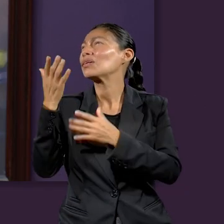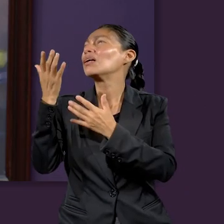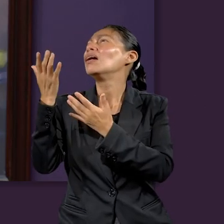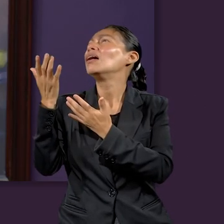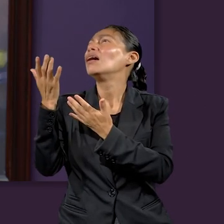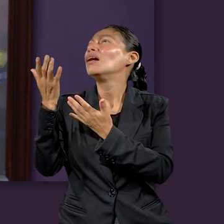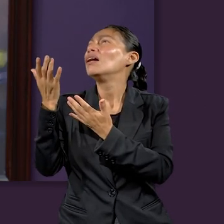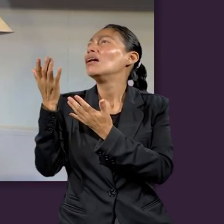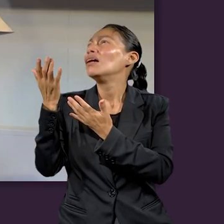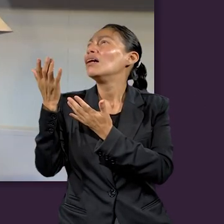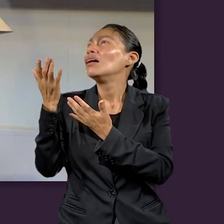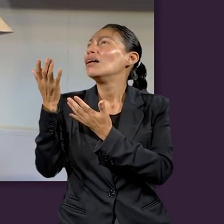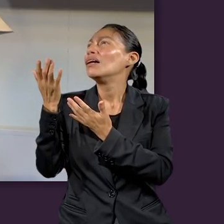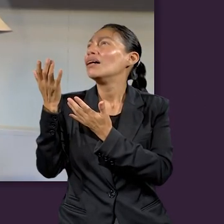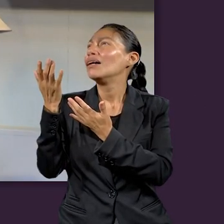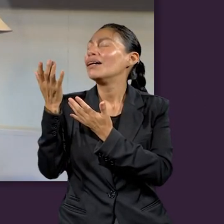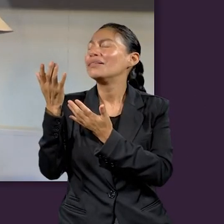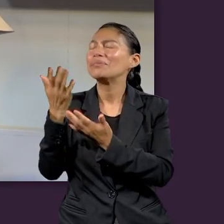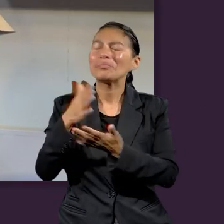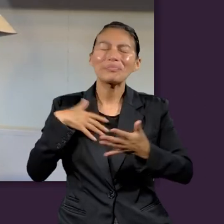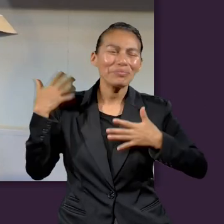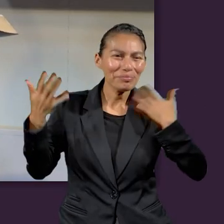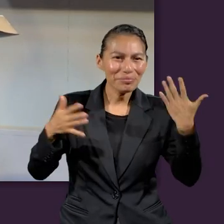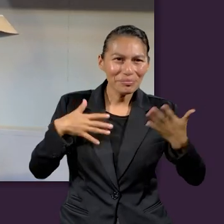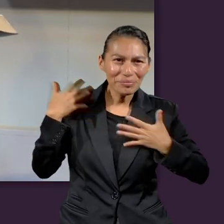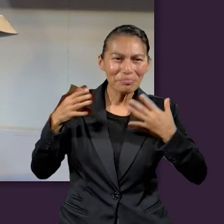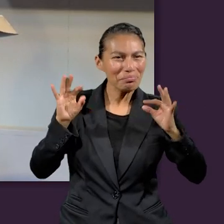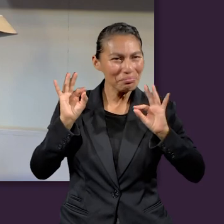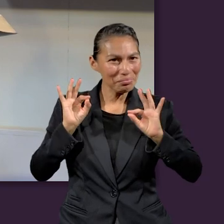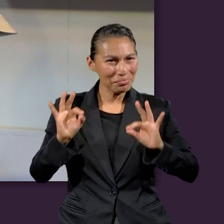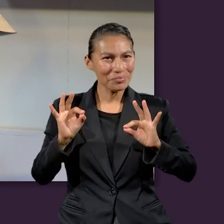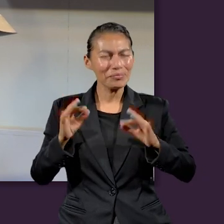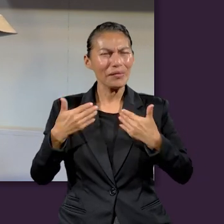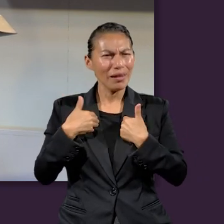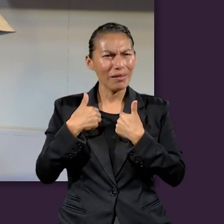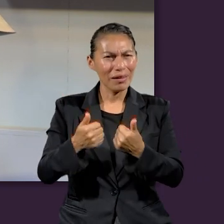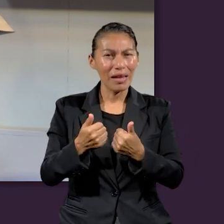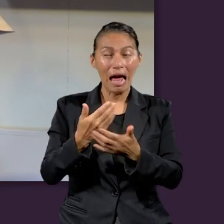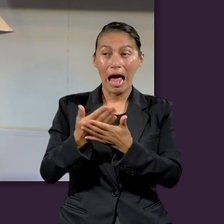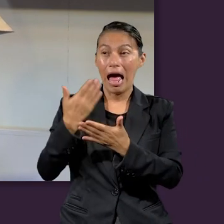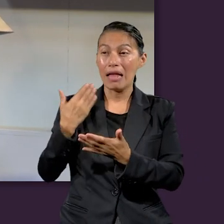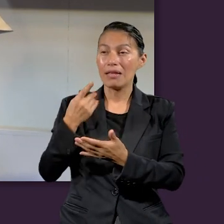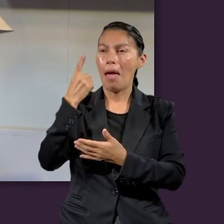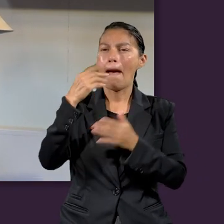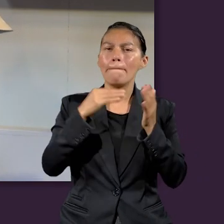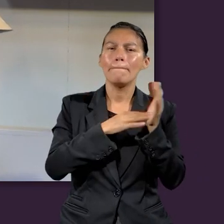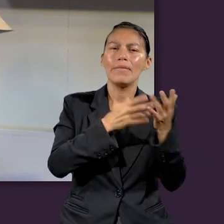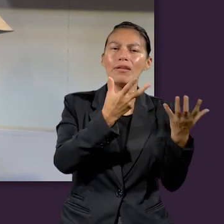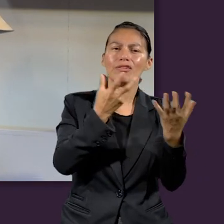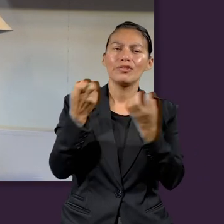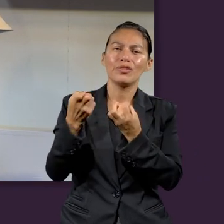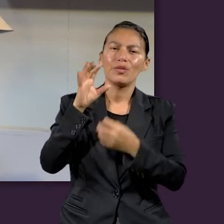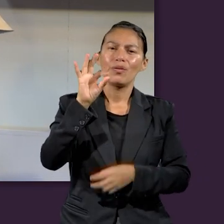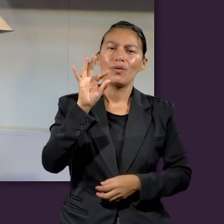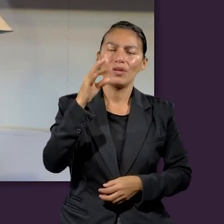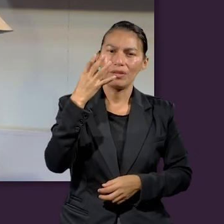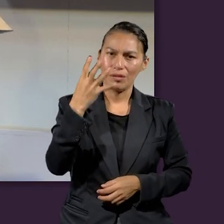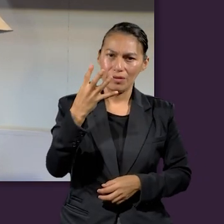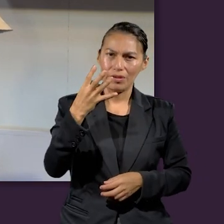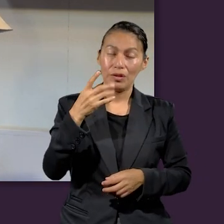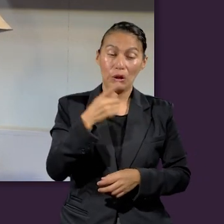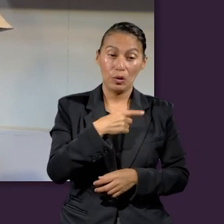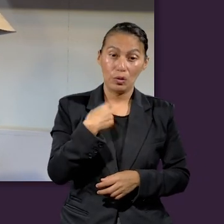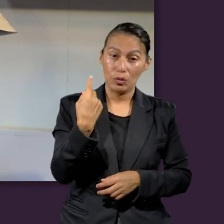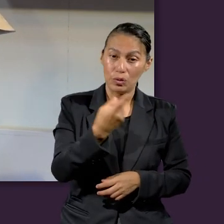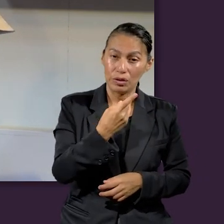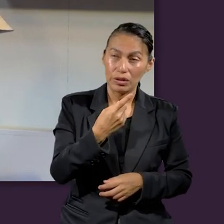juicio se convierta en un asunto de qué? De festividad, de alegría. Entender que empezó en 1844, que estamos en este